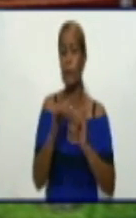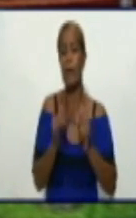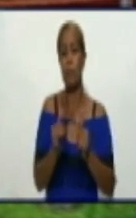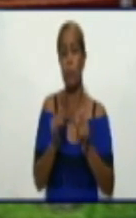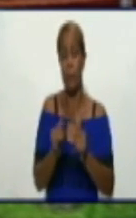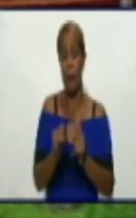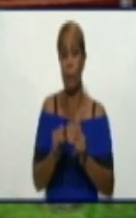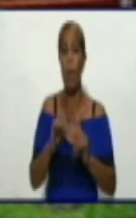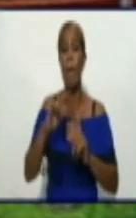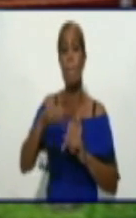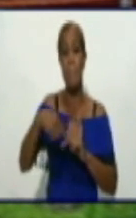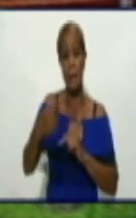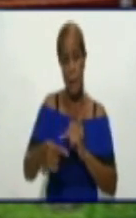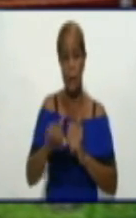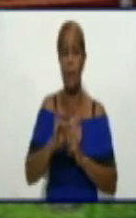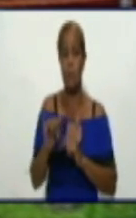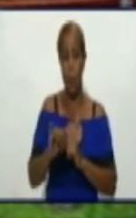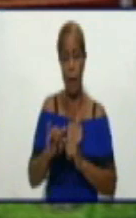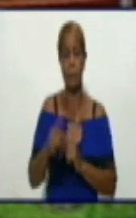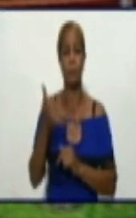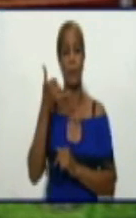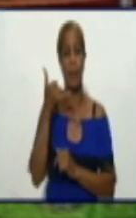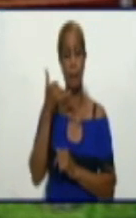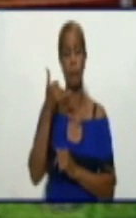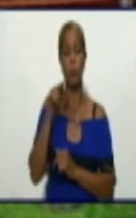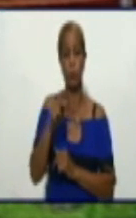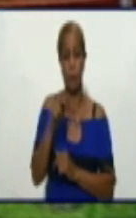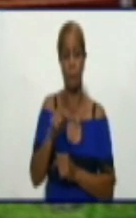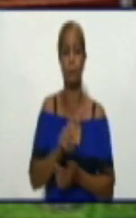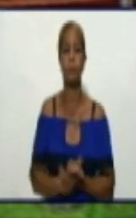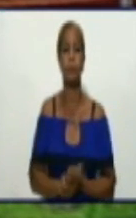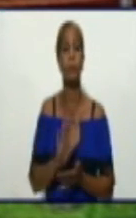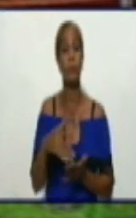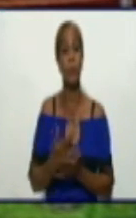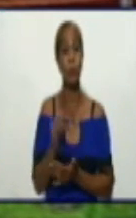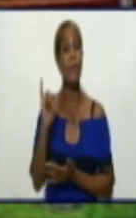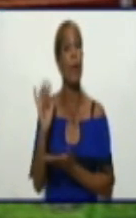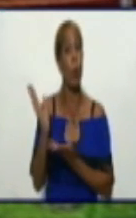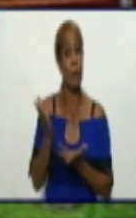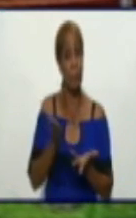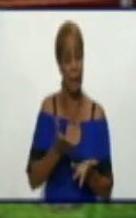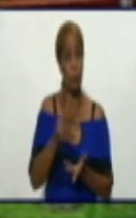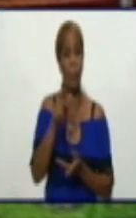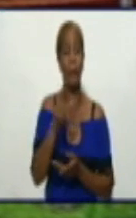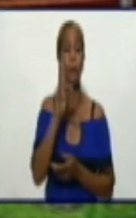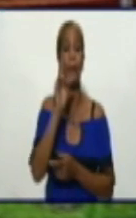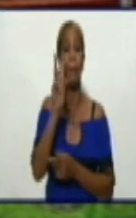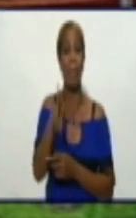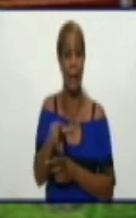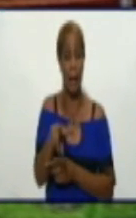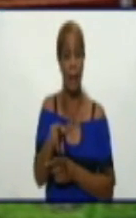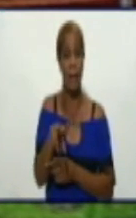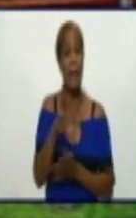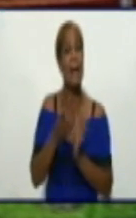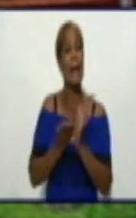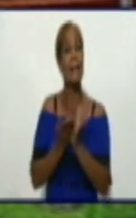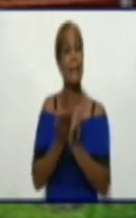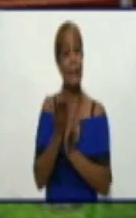en contacto con usted. Precisamente, yo les invito para que veamos ahora el siguiente trabajo de la periodista